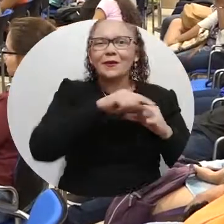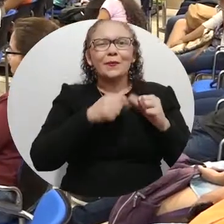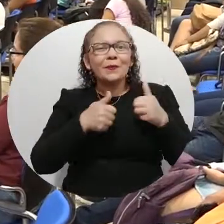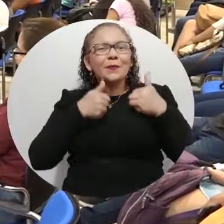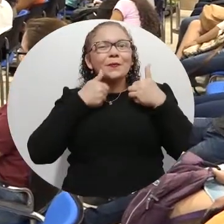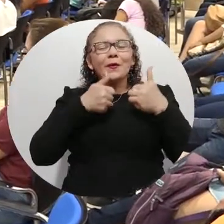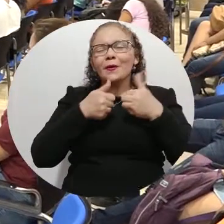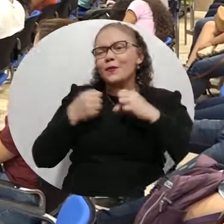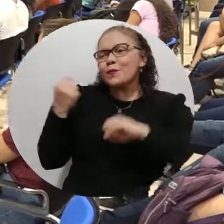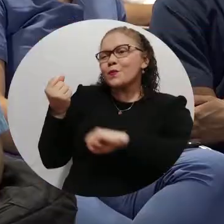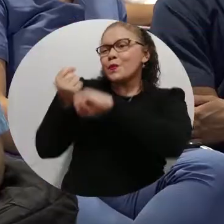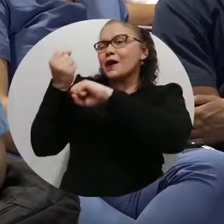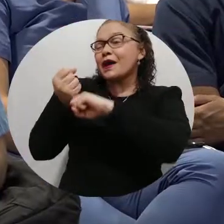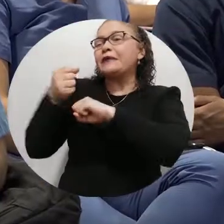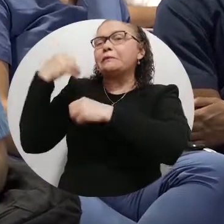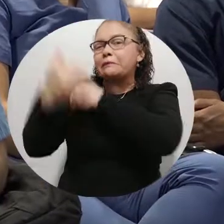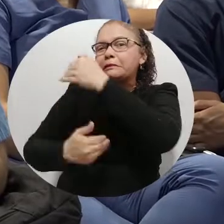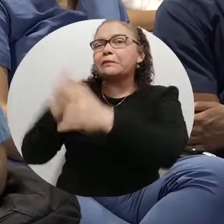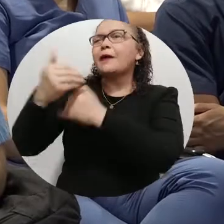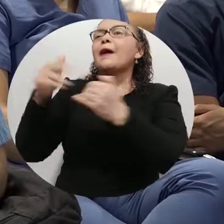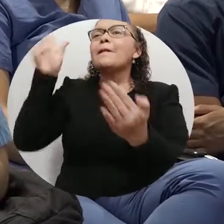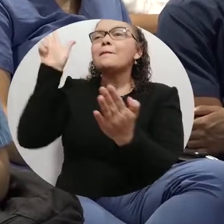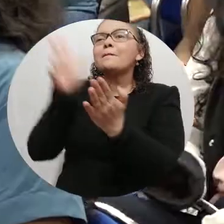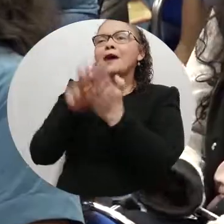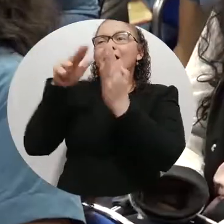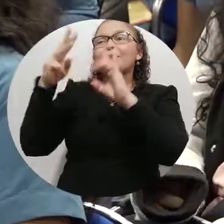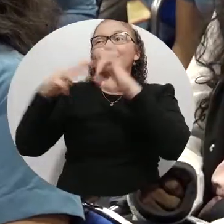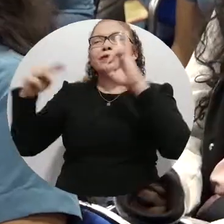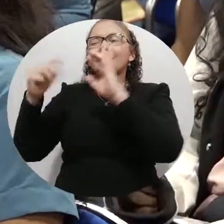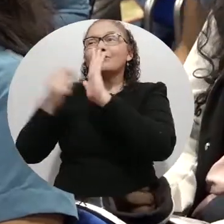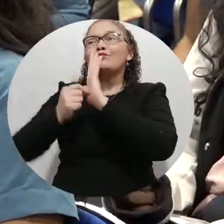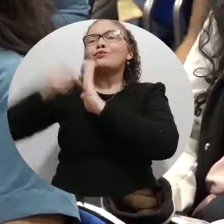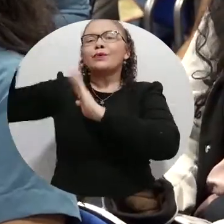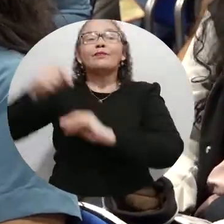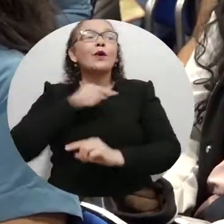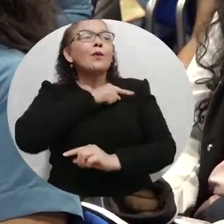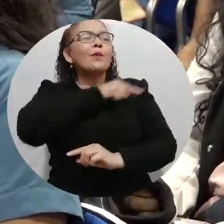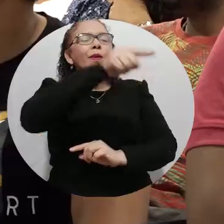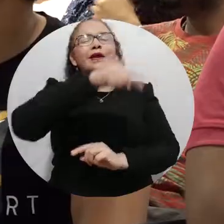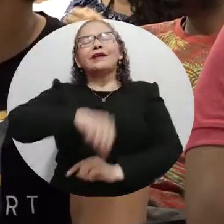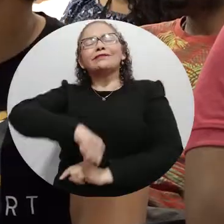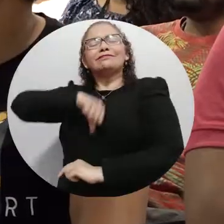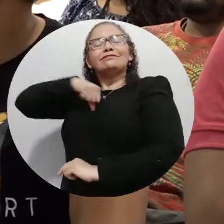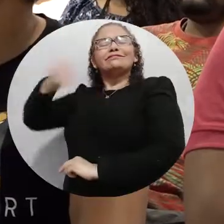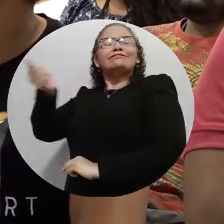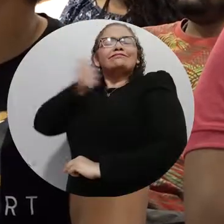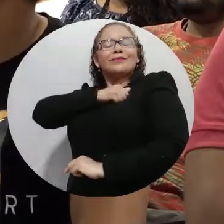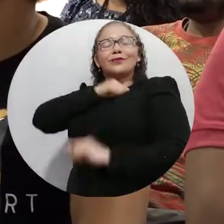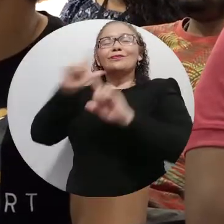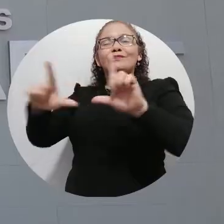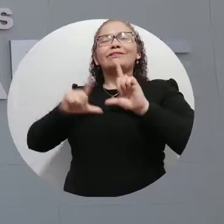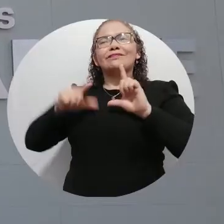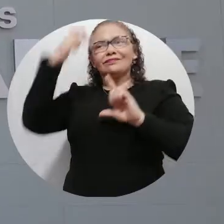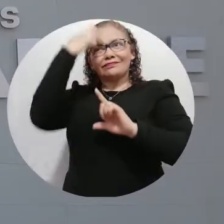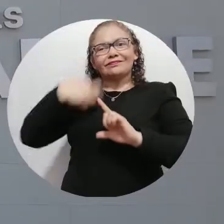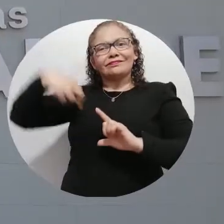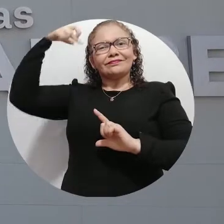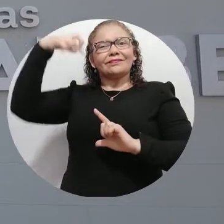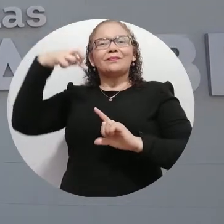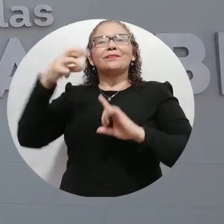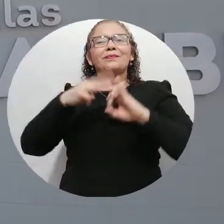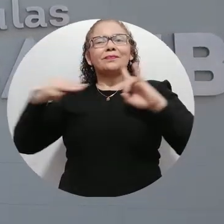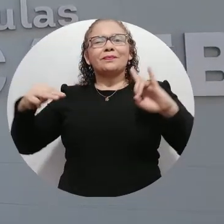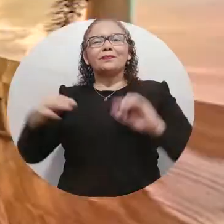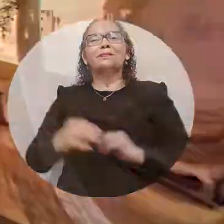Esta virtud abonó fortalezas para la acreditación en alta calidad, por ello los profesionales manifiestan su complacencia y el orgullo de llevar el